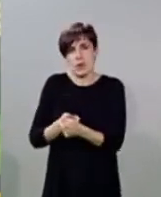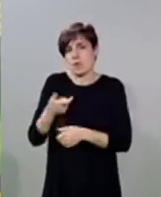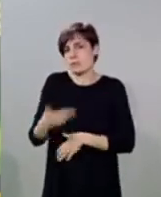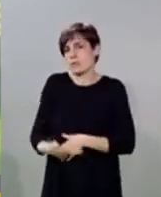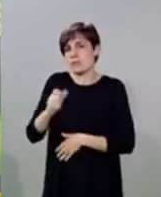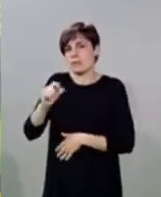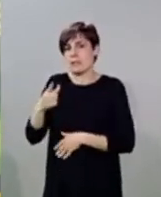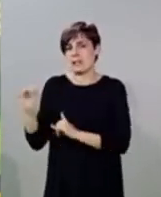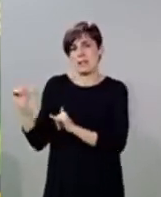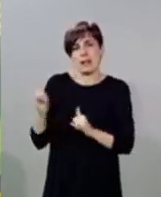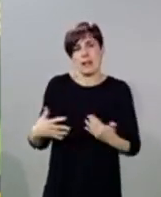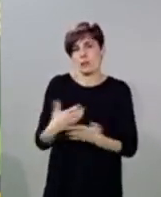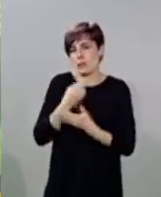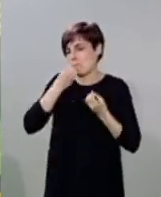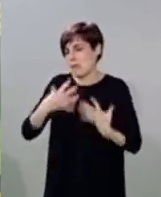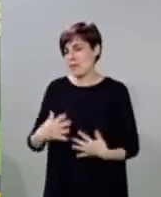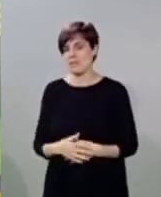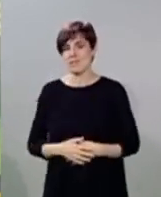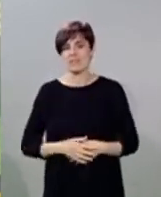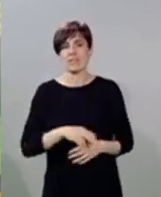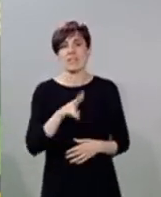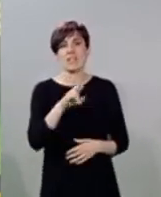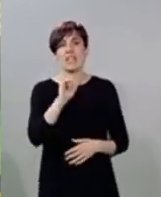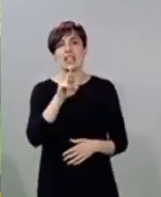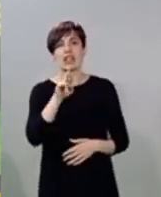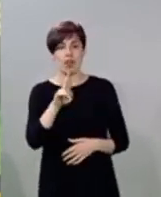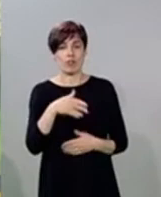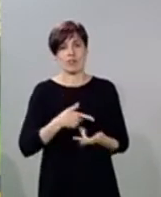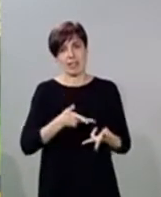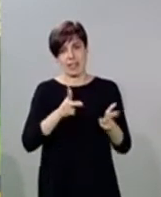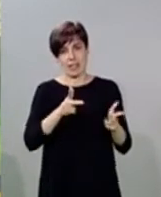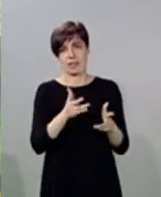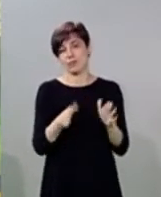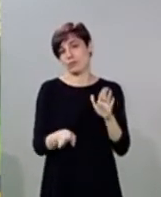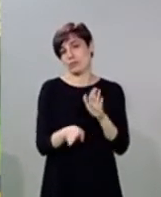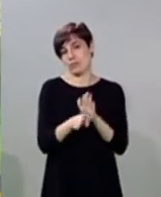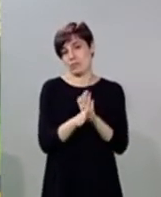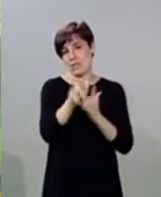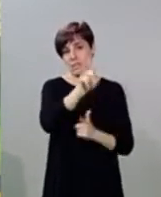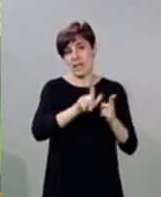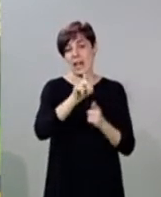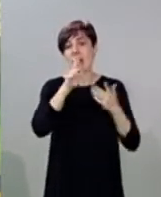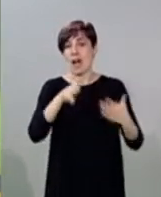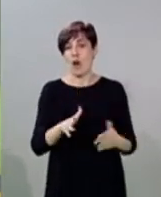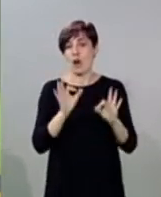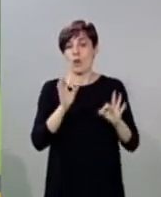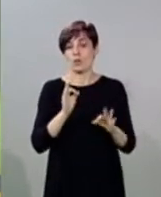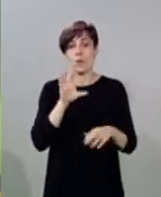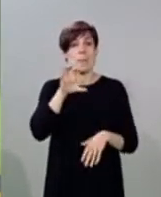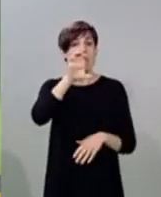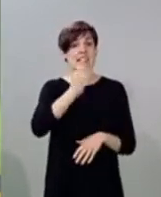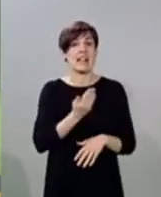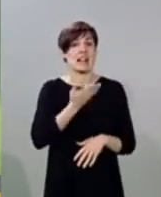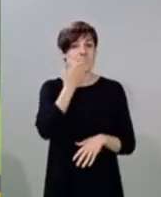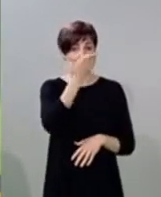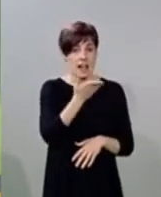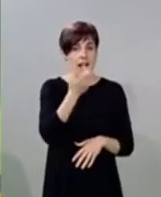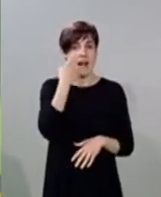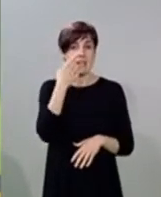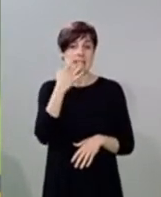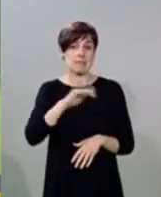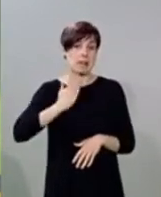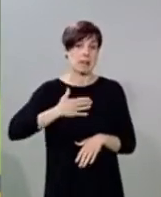importante es que lleguemos todos bien. Pues, Víctor Rodríguez, os dejamos que continuéis de viaje ahora mismo atravesando la República Checa. A si podéis llegar